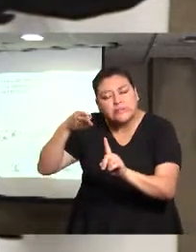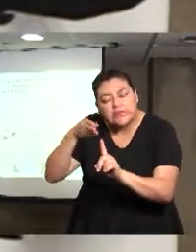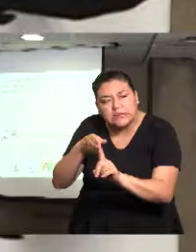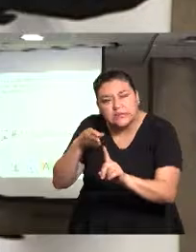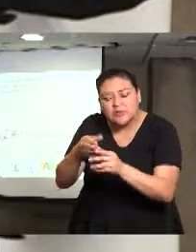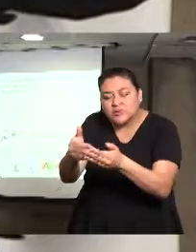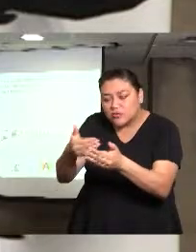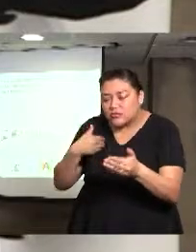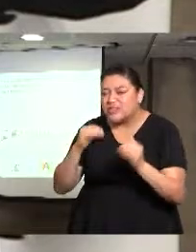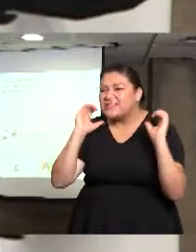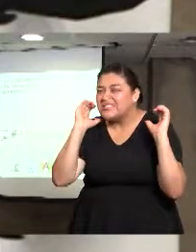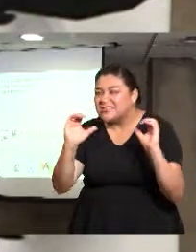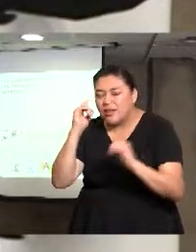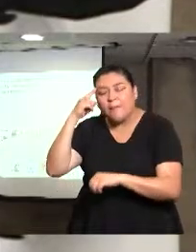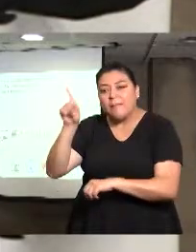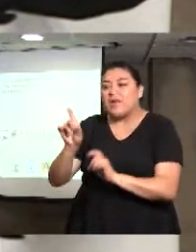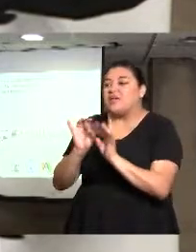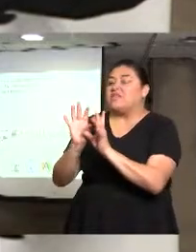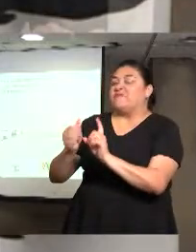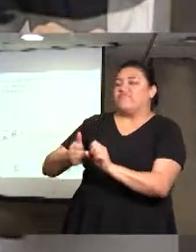luchar contra la trata.